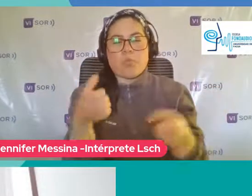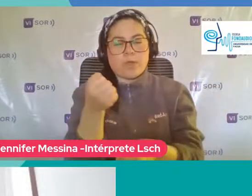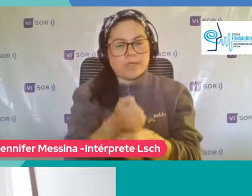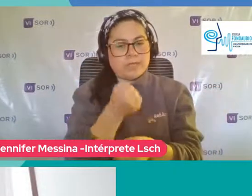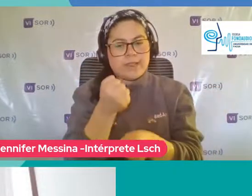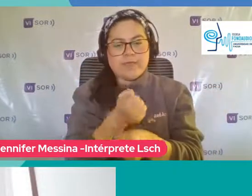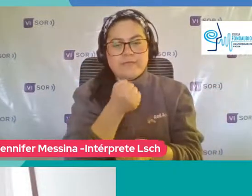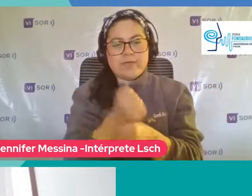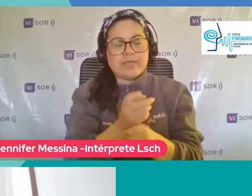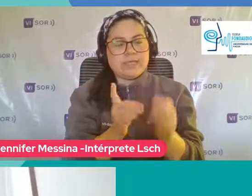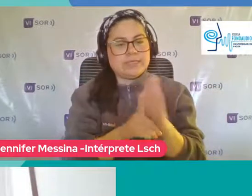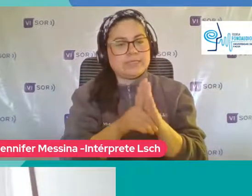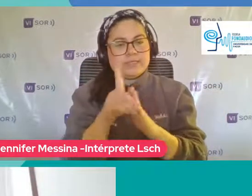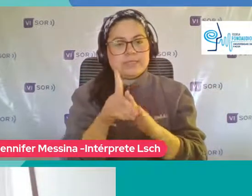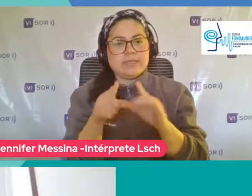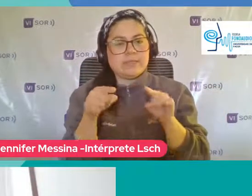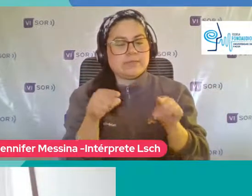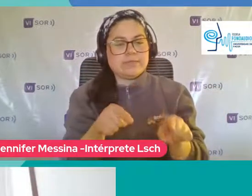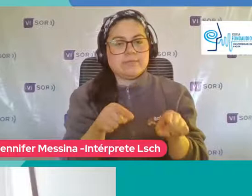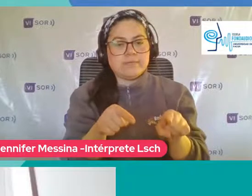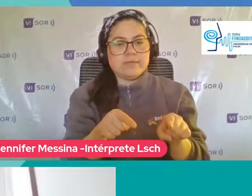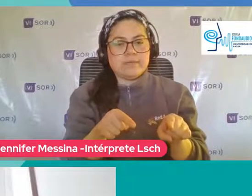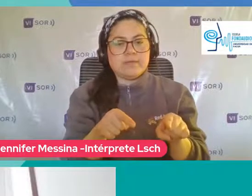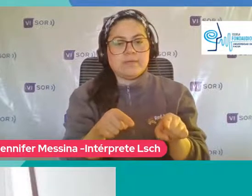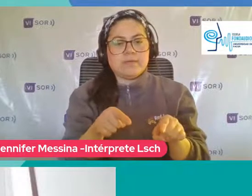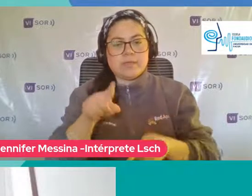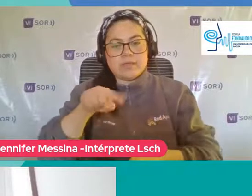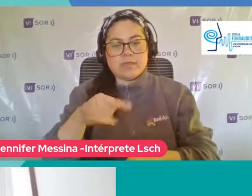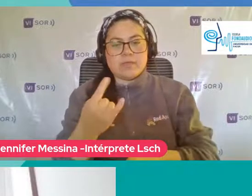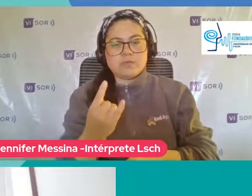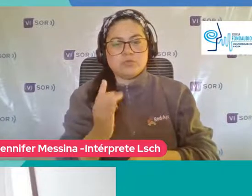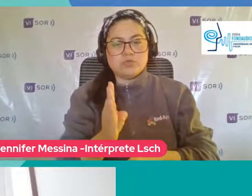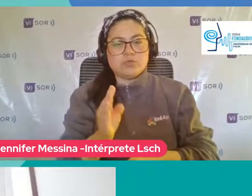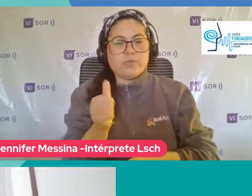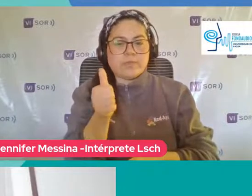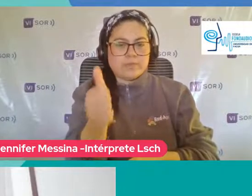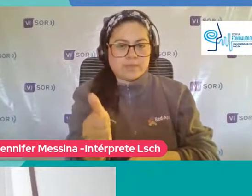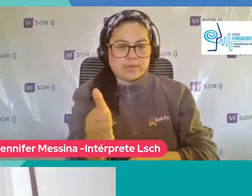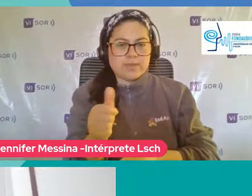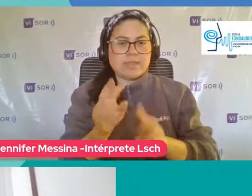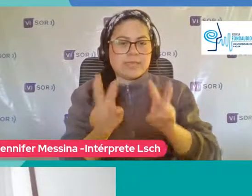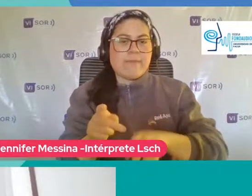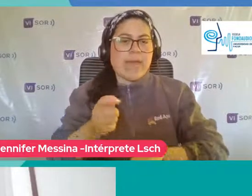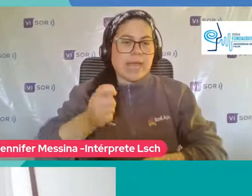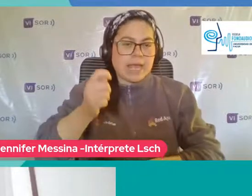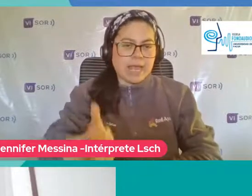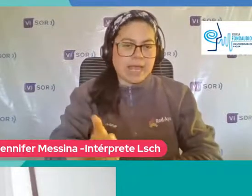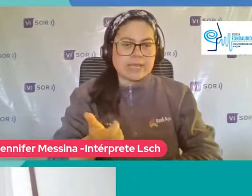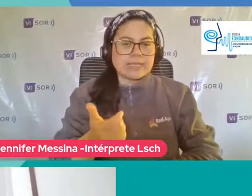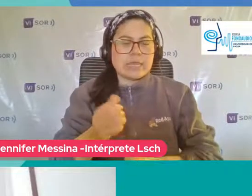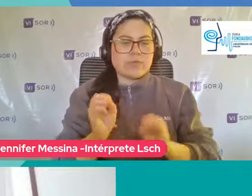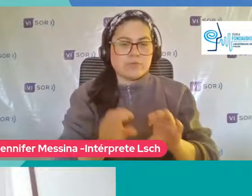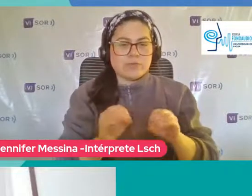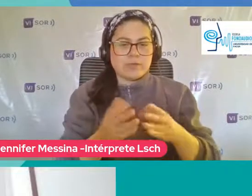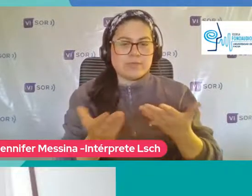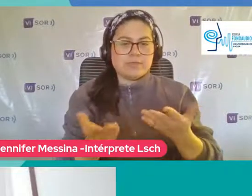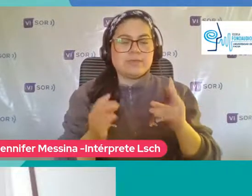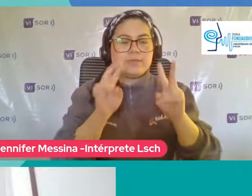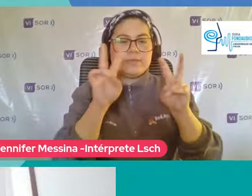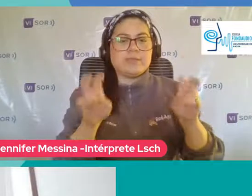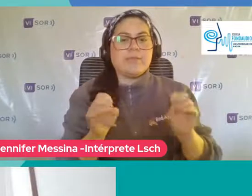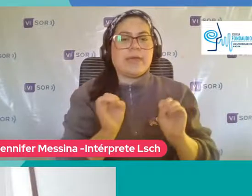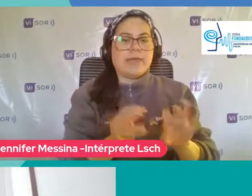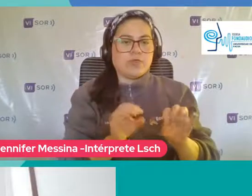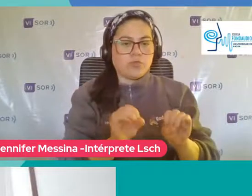Desarrollando Desde La subdirección De calidad educativa Y en particular En lo que tiene Que ver Con la educación